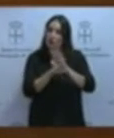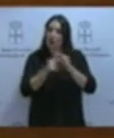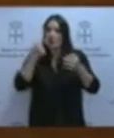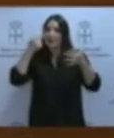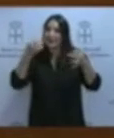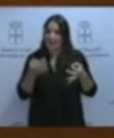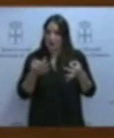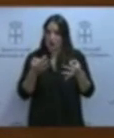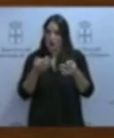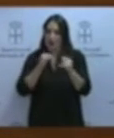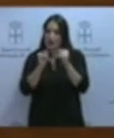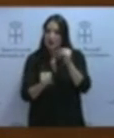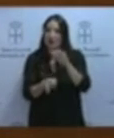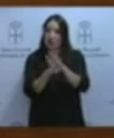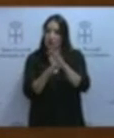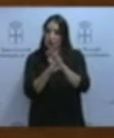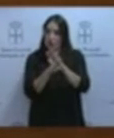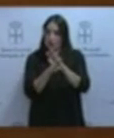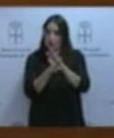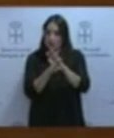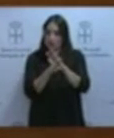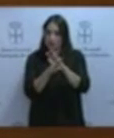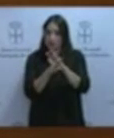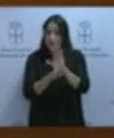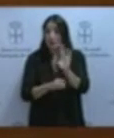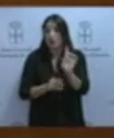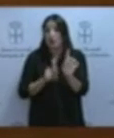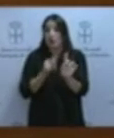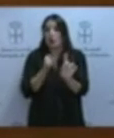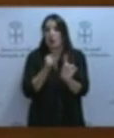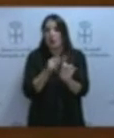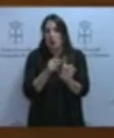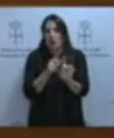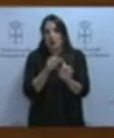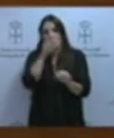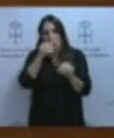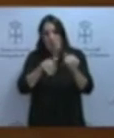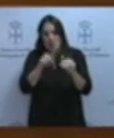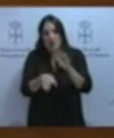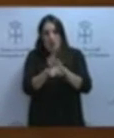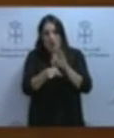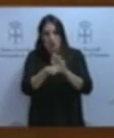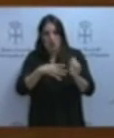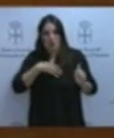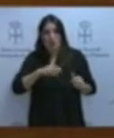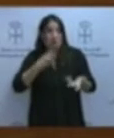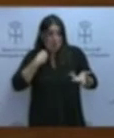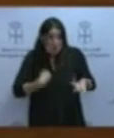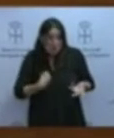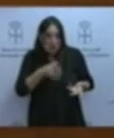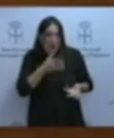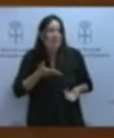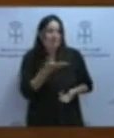eléctrico para que este punto no sea irreversible. Eso es lo que le pedimos a usted, que